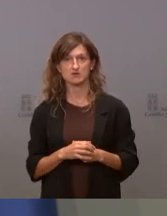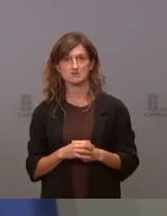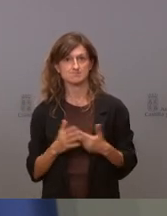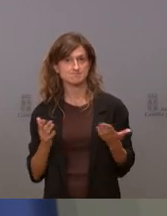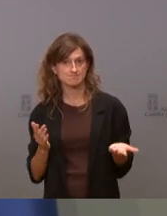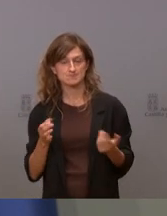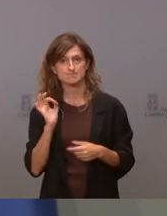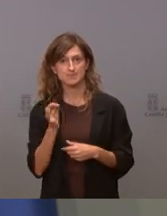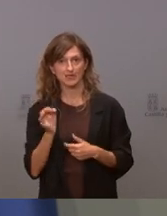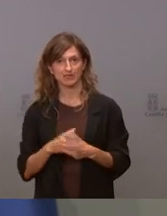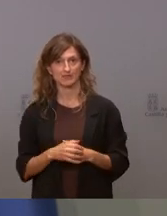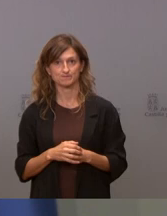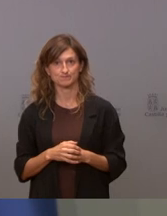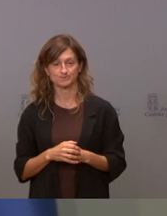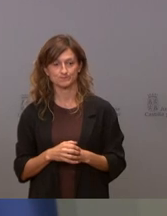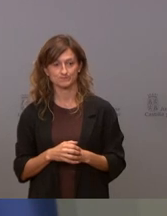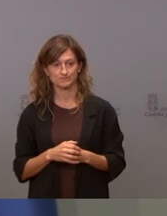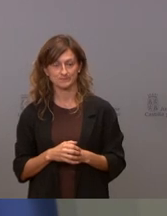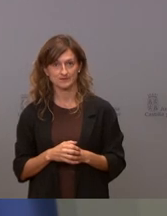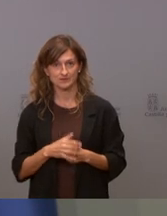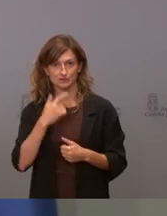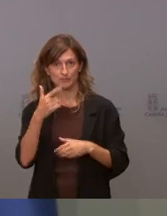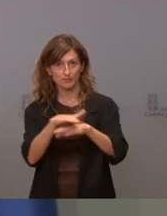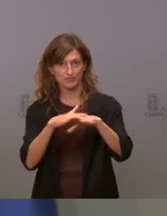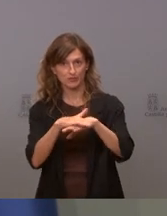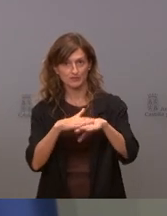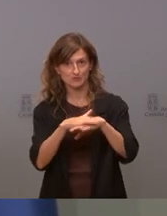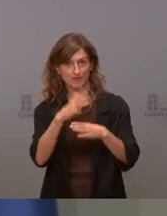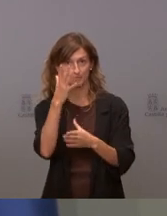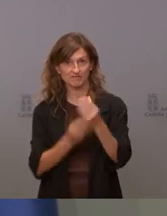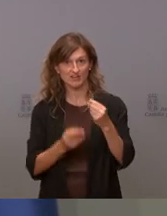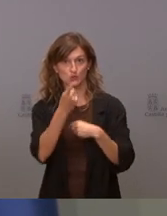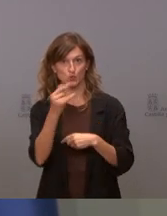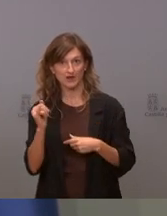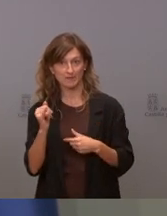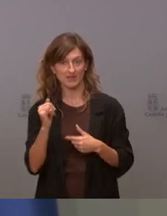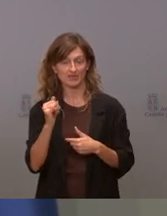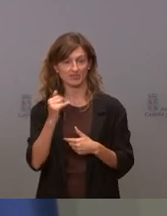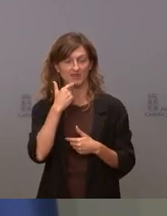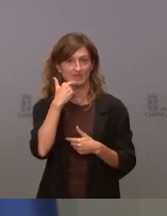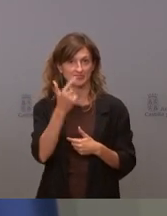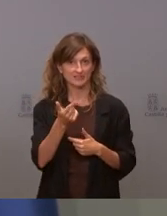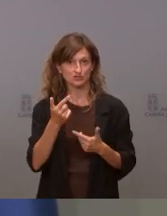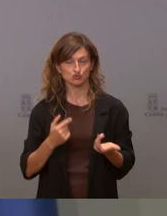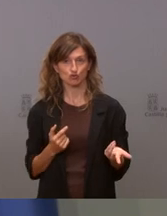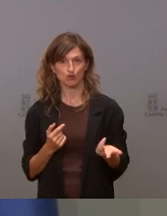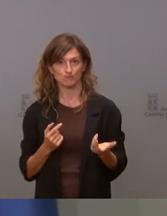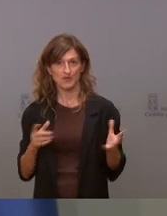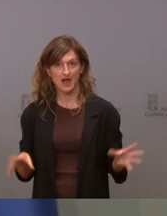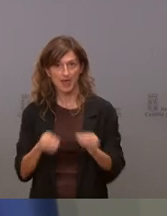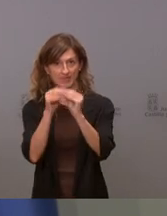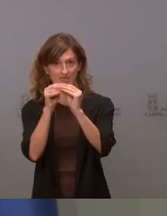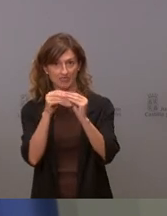es verdad. Yo, si quiere, le pido disculpas. Hemos fallado una vez, no hemos dicho una cosa, todos al